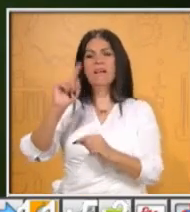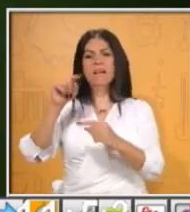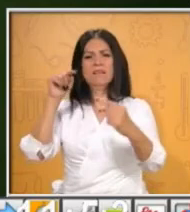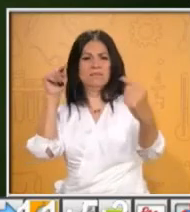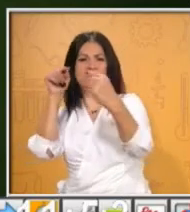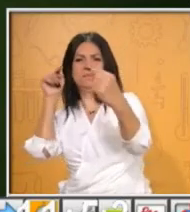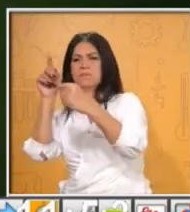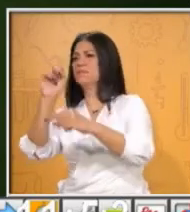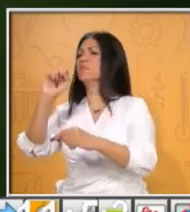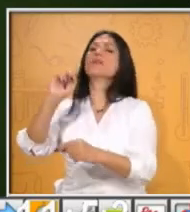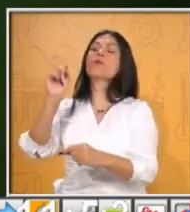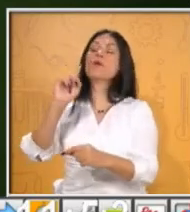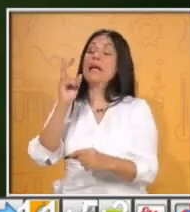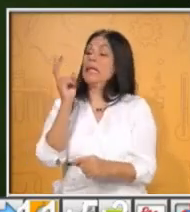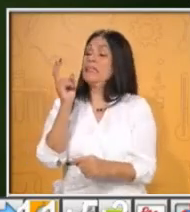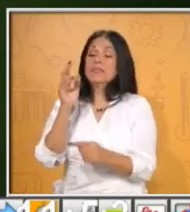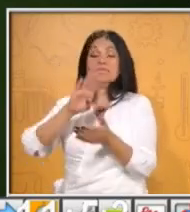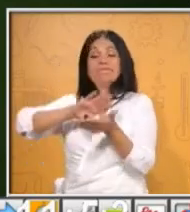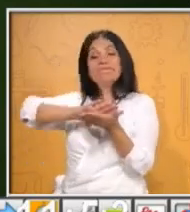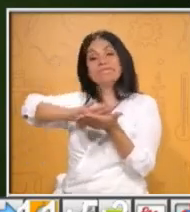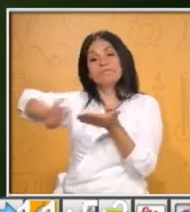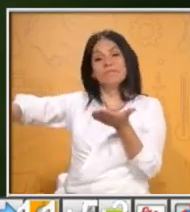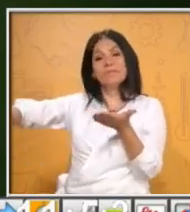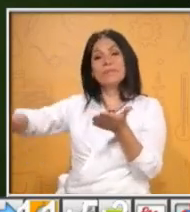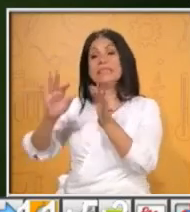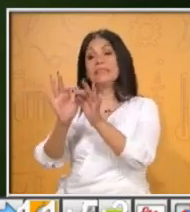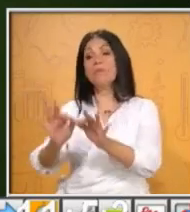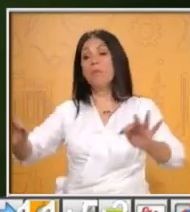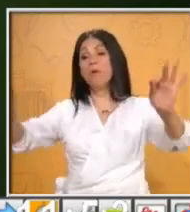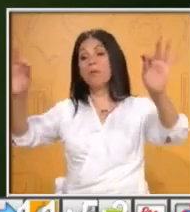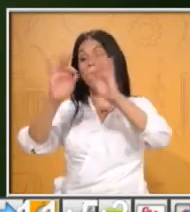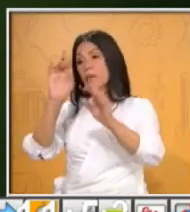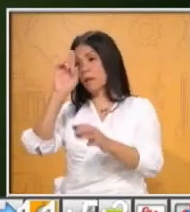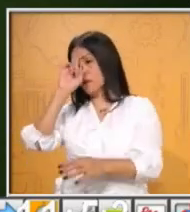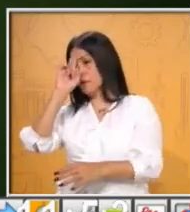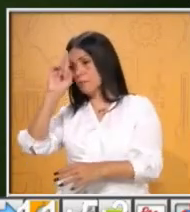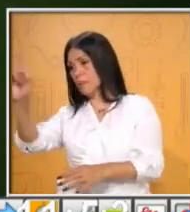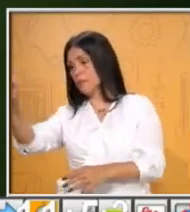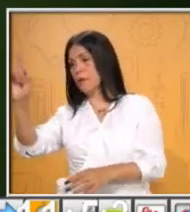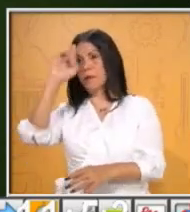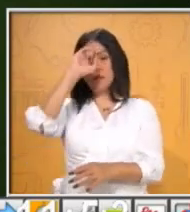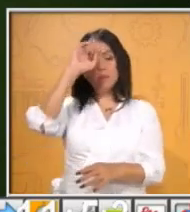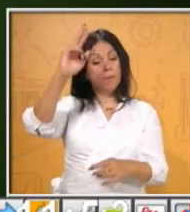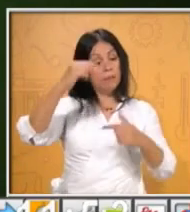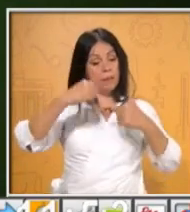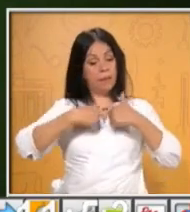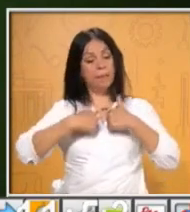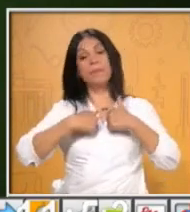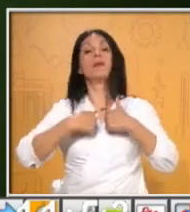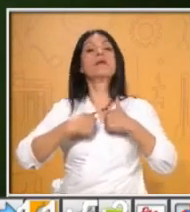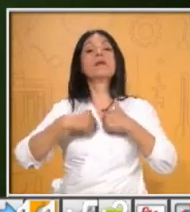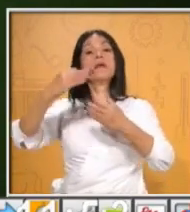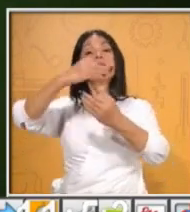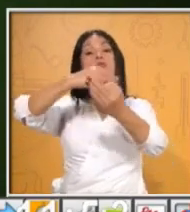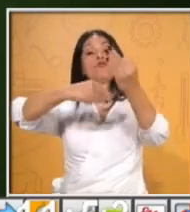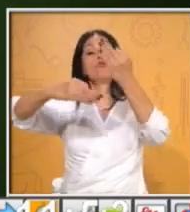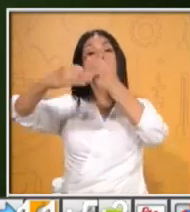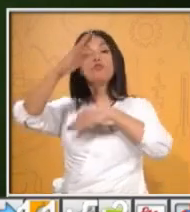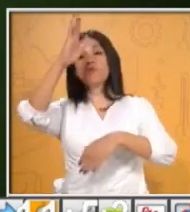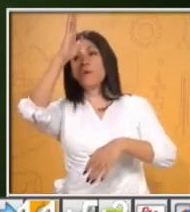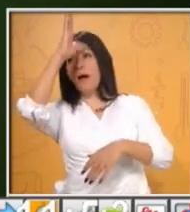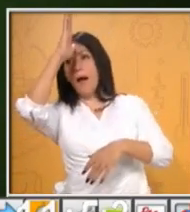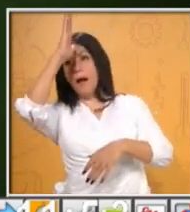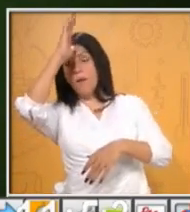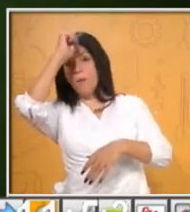debemos respetar los puntos de vista de los demás y los nuestros, pues vamos a tratar de tomar acuerdos sobre la mejor respuesta